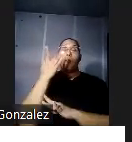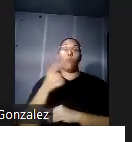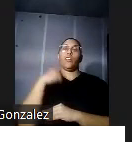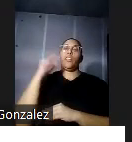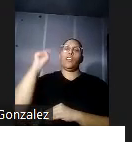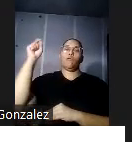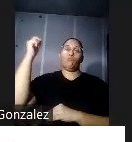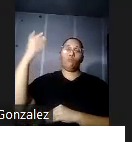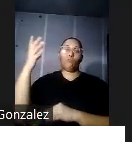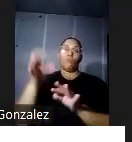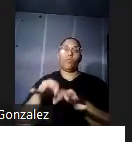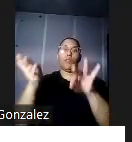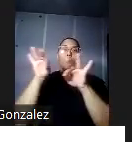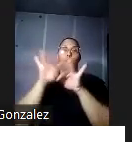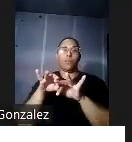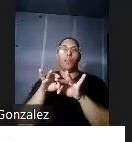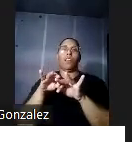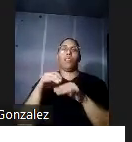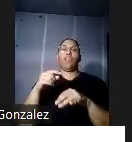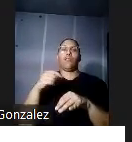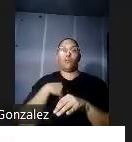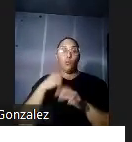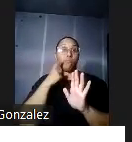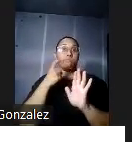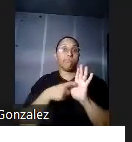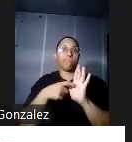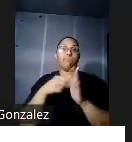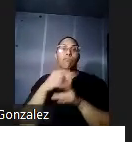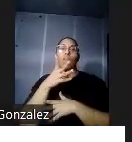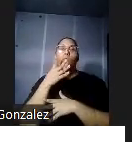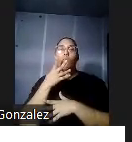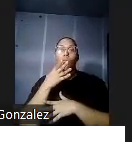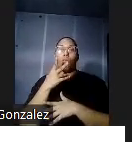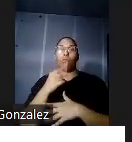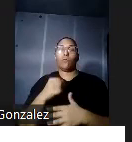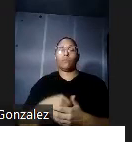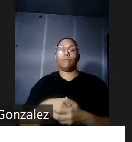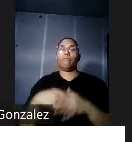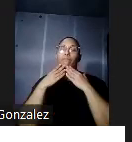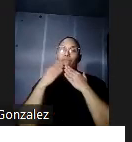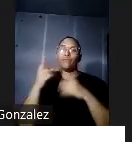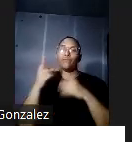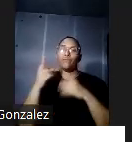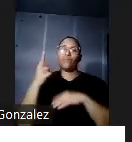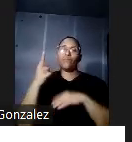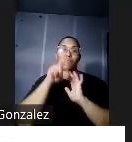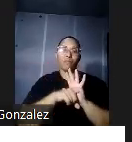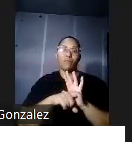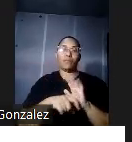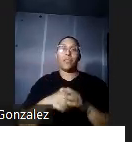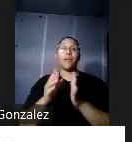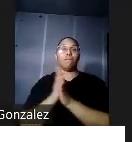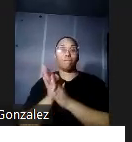importante para notar esos colores ese diseño gracias a la hora del día en que tomé la fotografía bien interesante